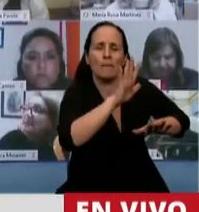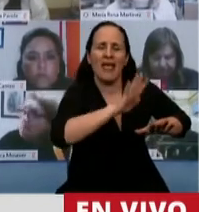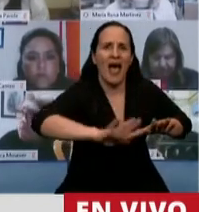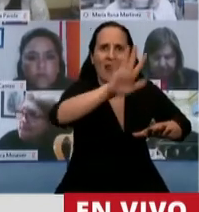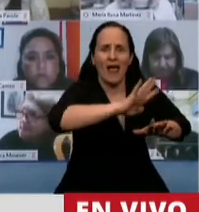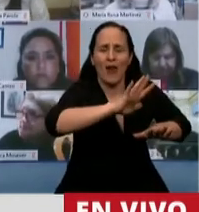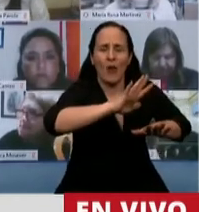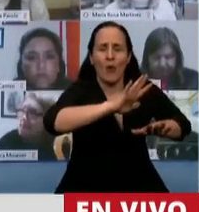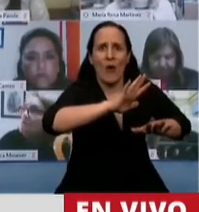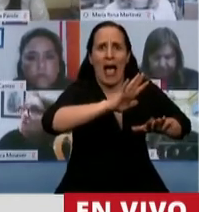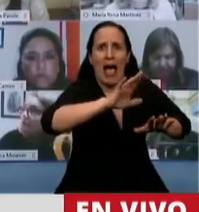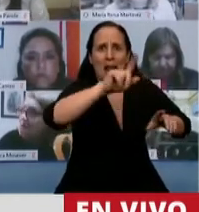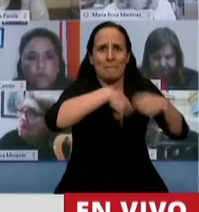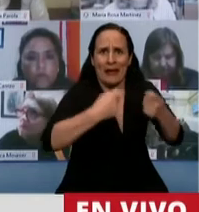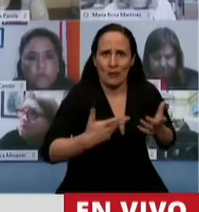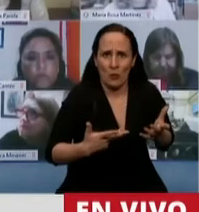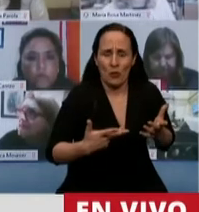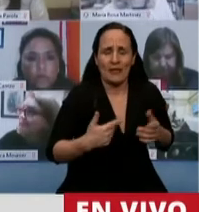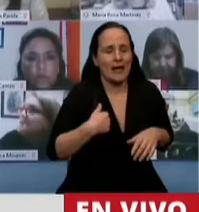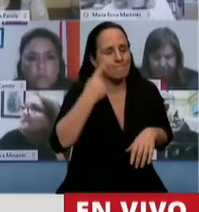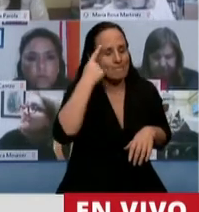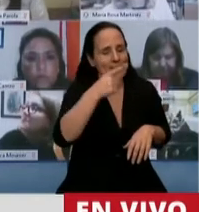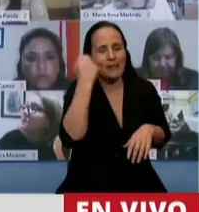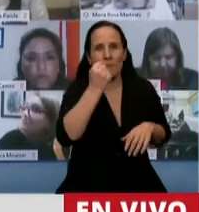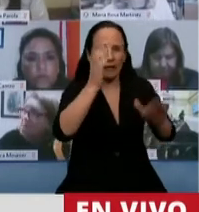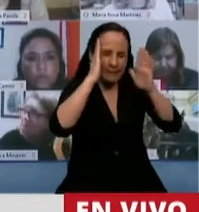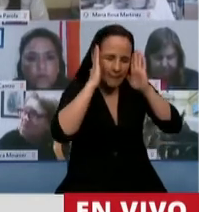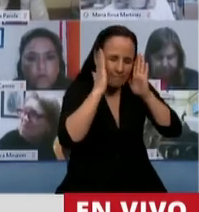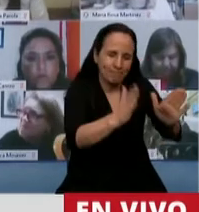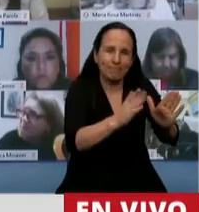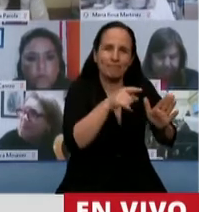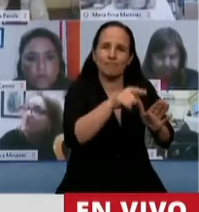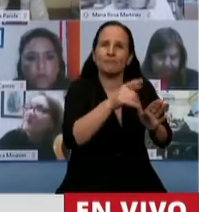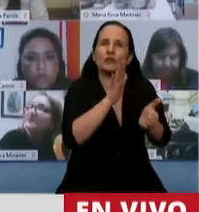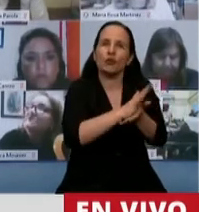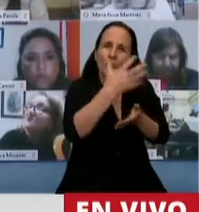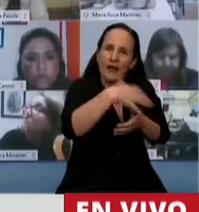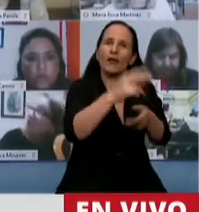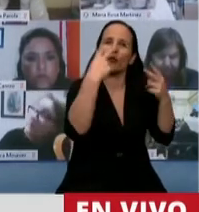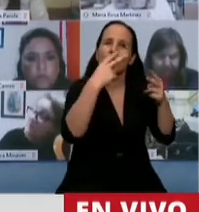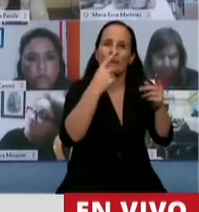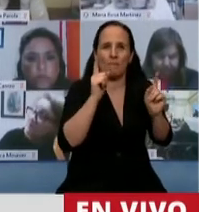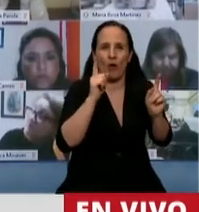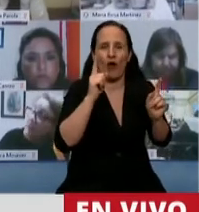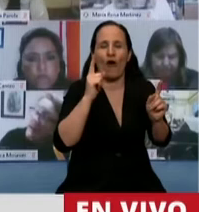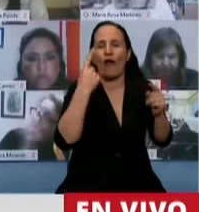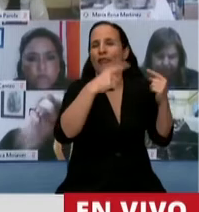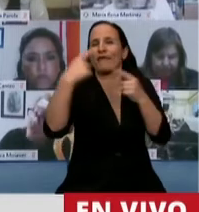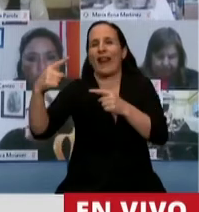creemos que merecen un tratamiento especial, distintivo, respecto de otro tipo de ciudades.